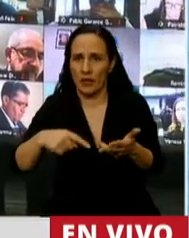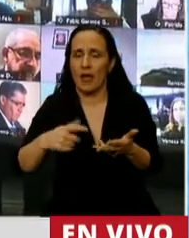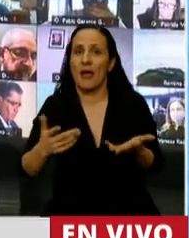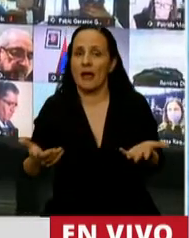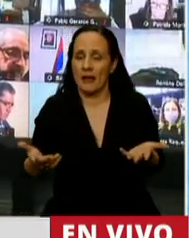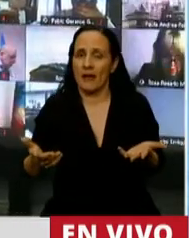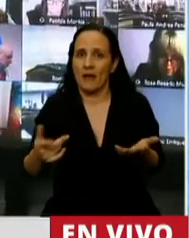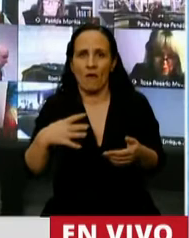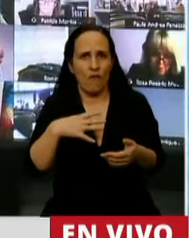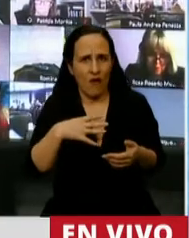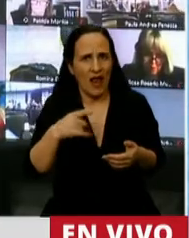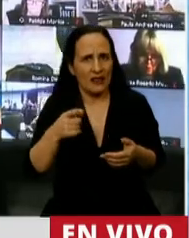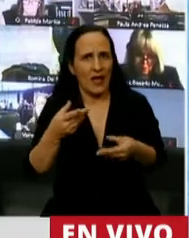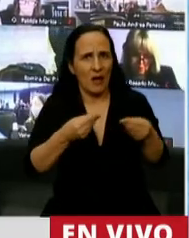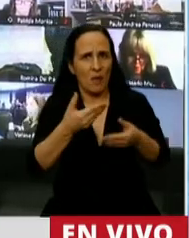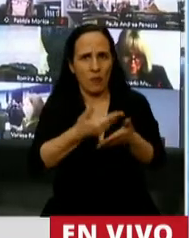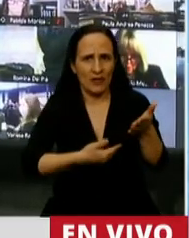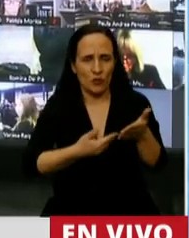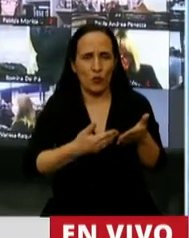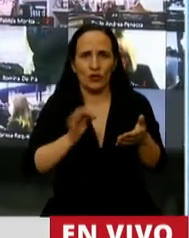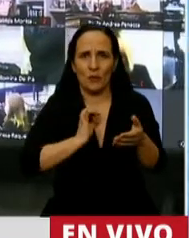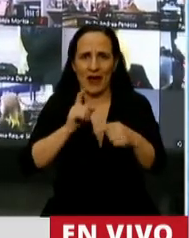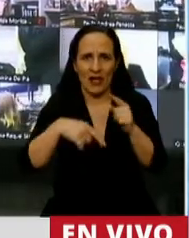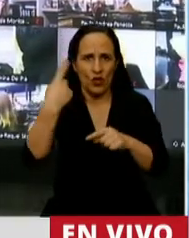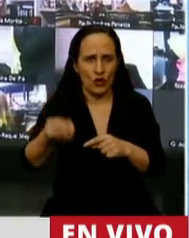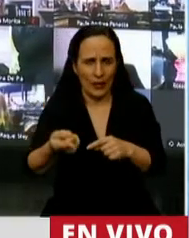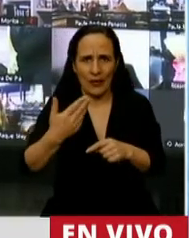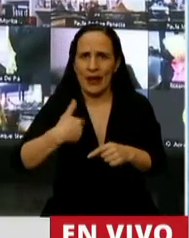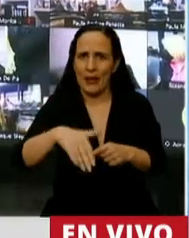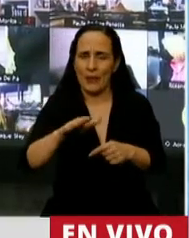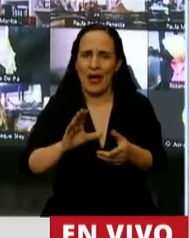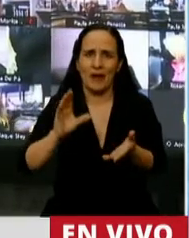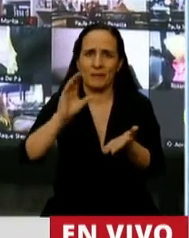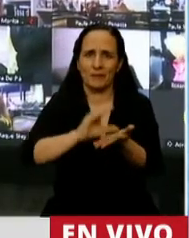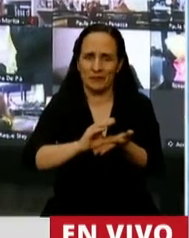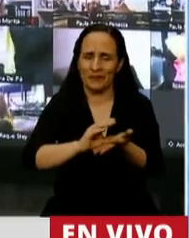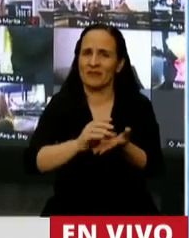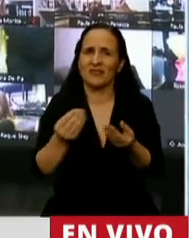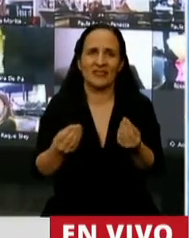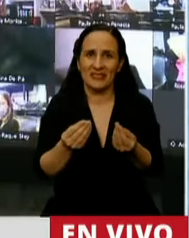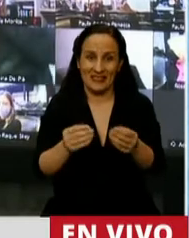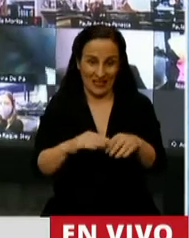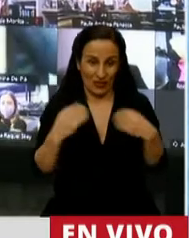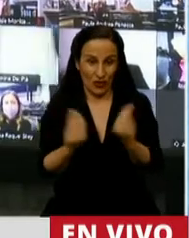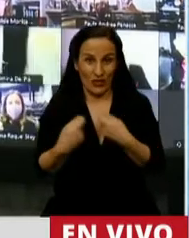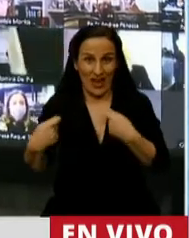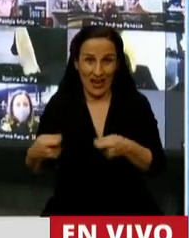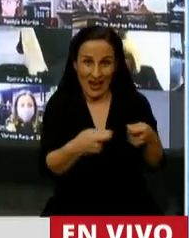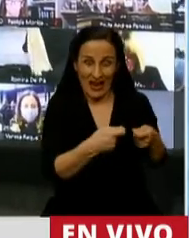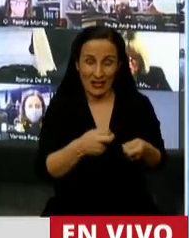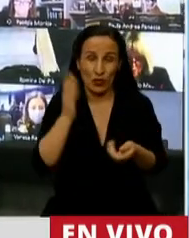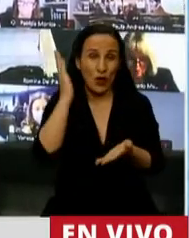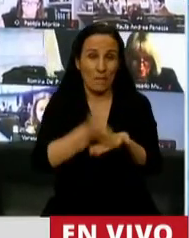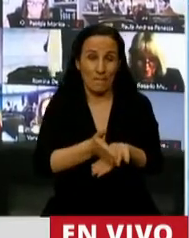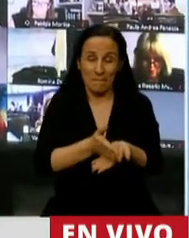ahora que este presupuesto para el año entrante va a destinar casi la mitad del total de gastos presupuestarios,